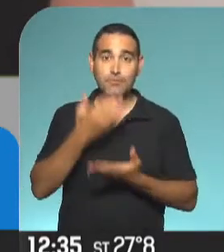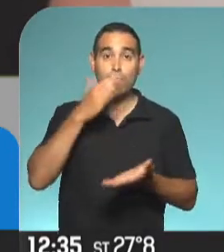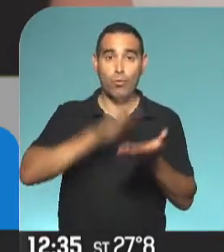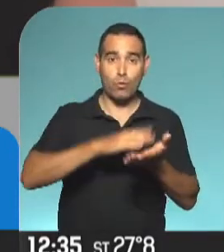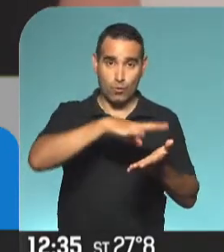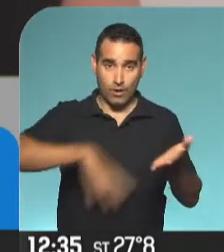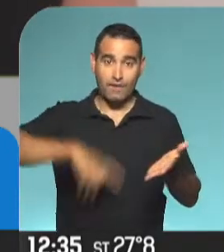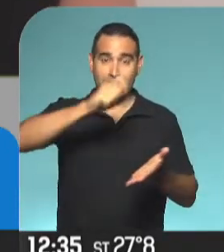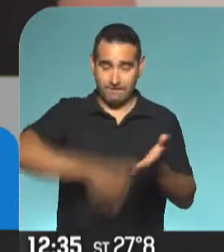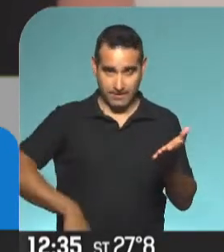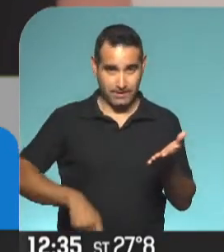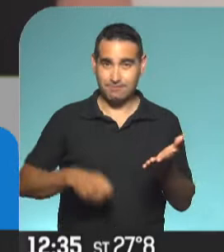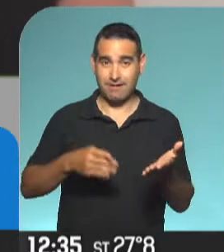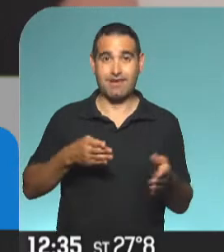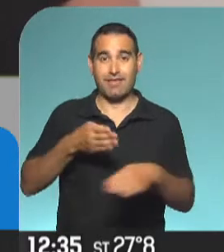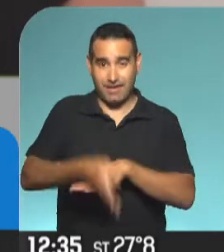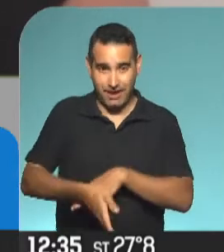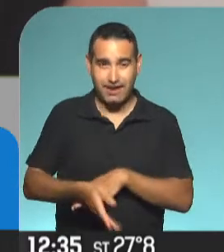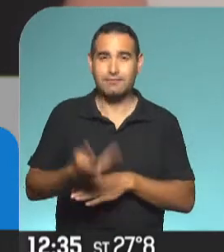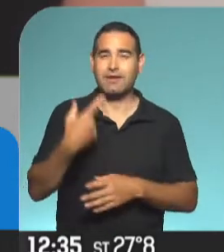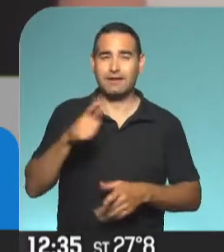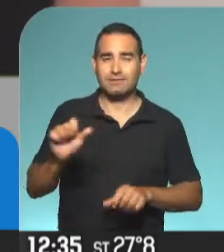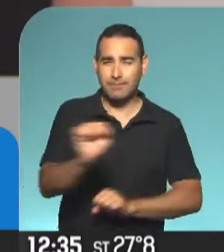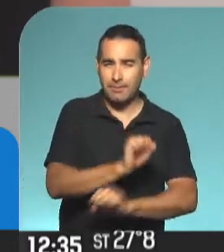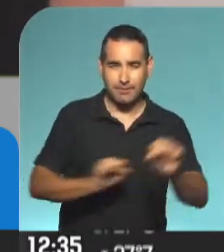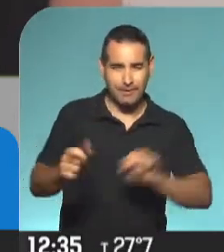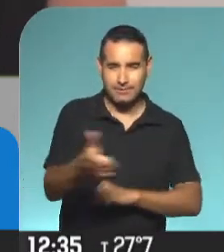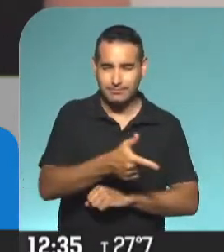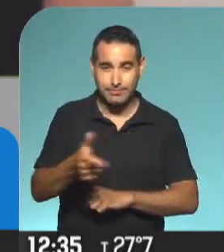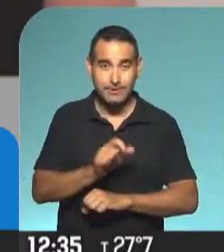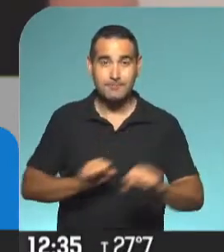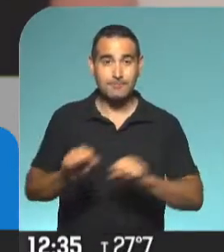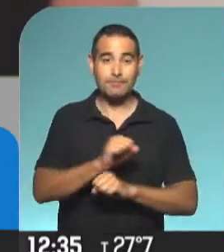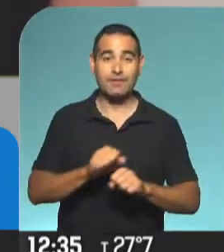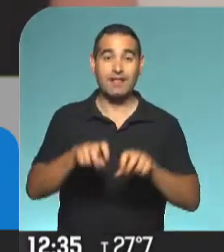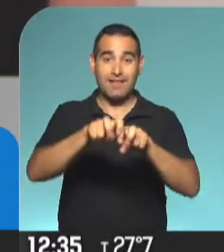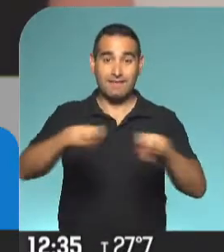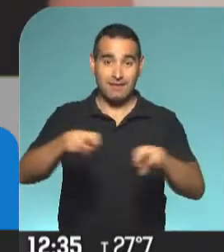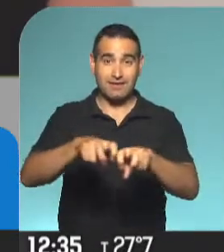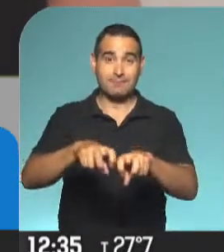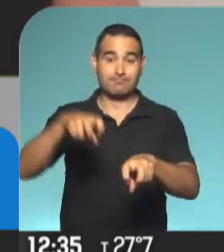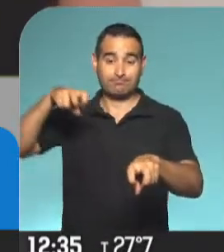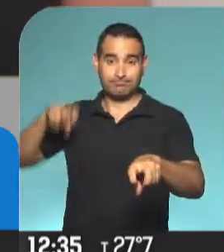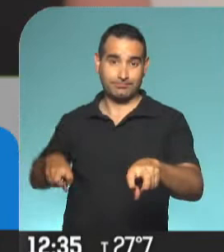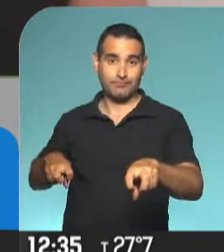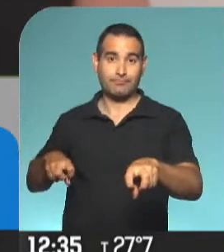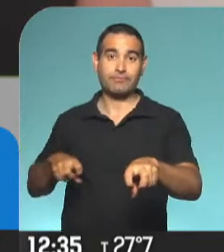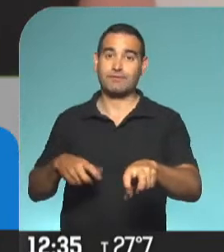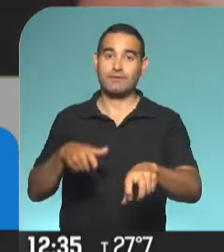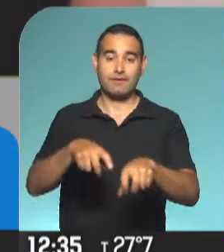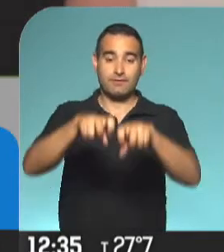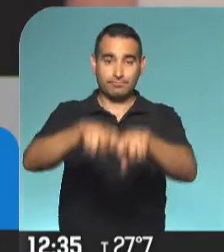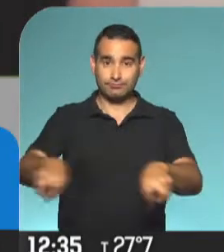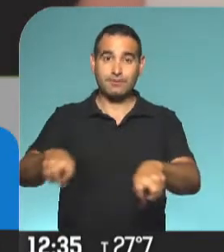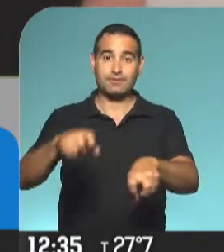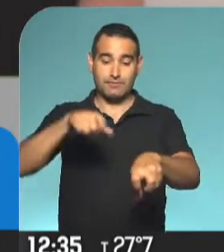se firma antes de entrar, todo lo que tiene que ver con la sanitización, hay la fila de adelante y la fila de atrás de donde te toques sentarte va a estar vacía,